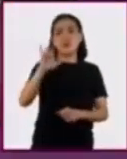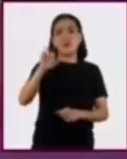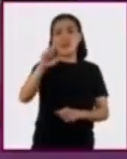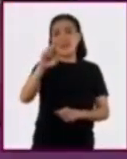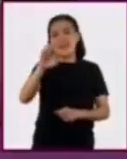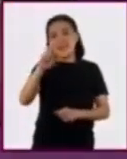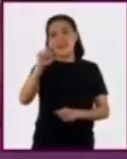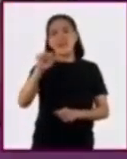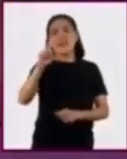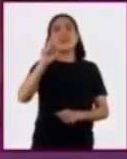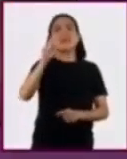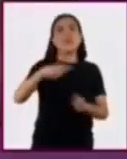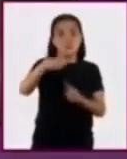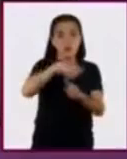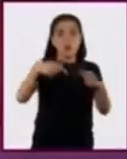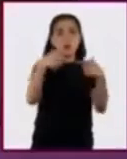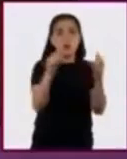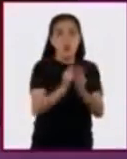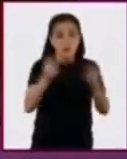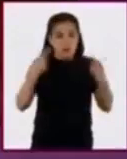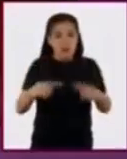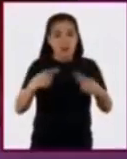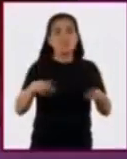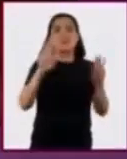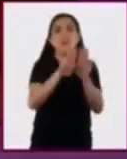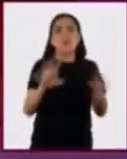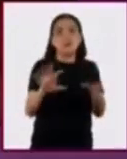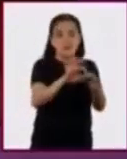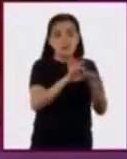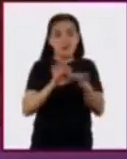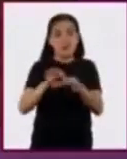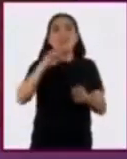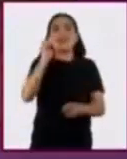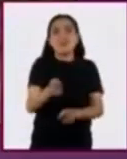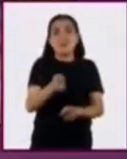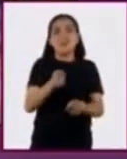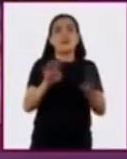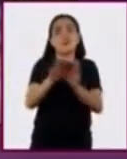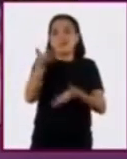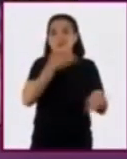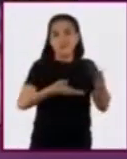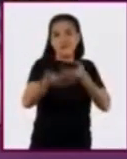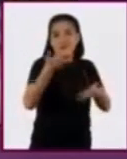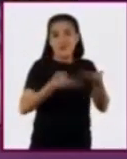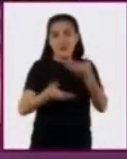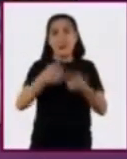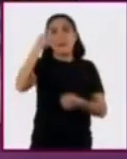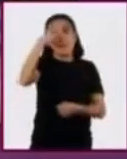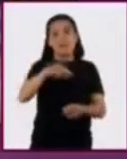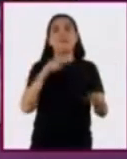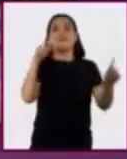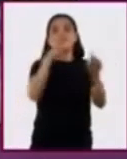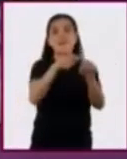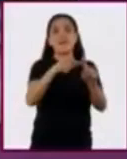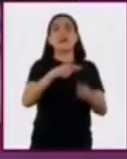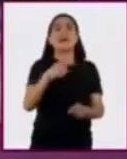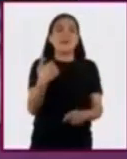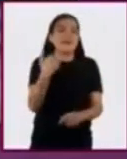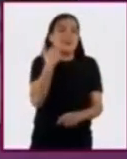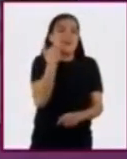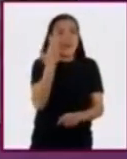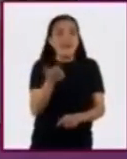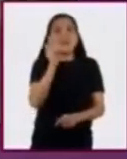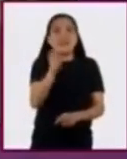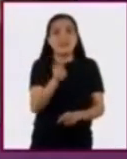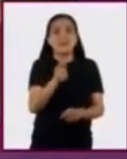refiere a un grupo de individuos unidos entre sí por un conjunto de relaciones que se establecen con la finalidad